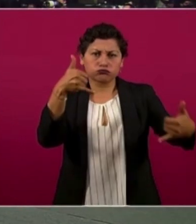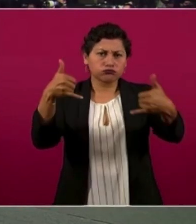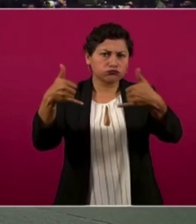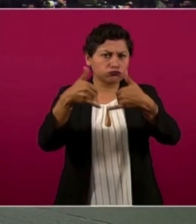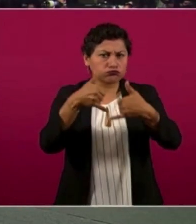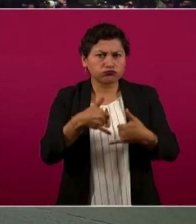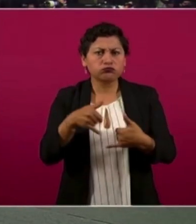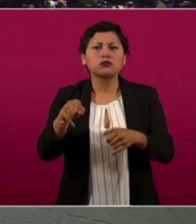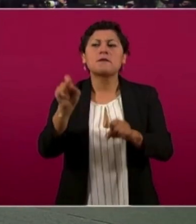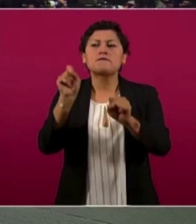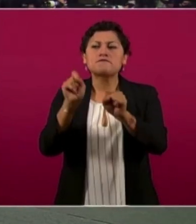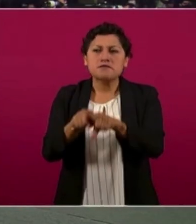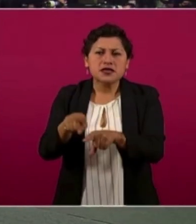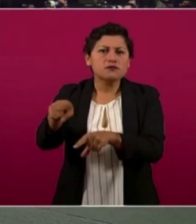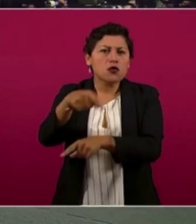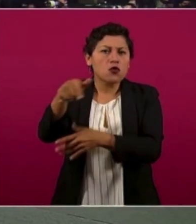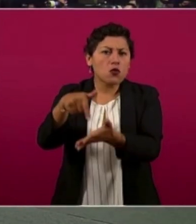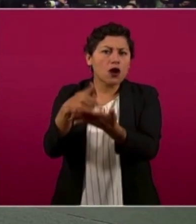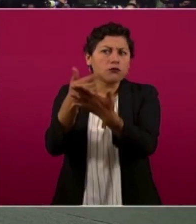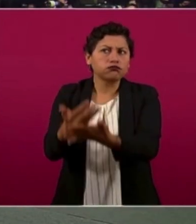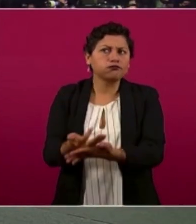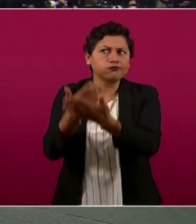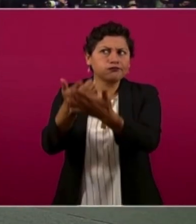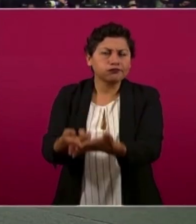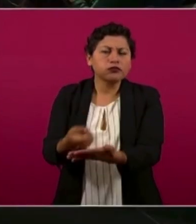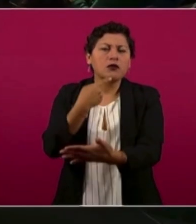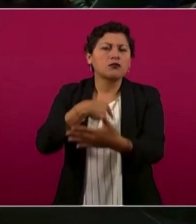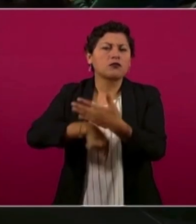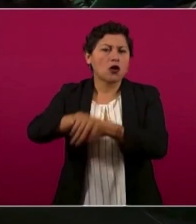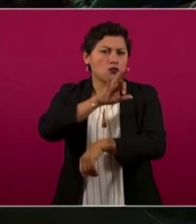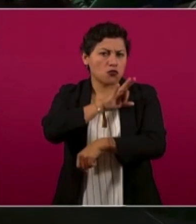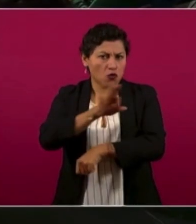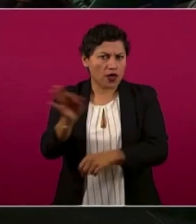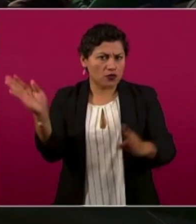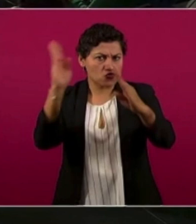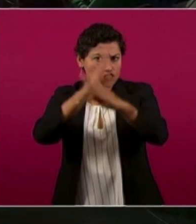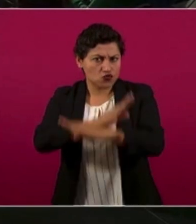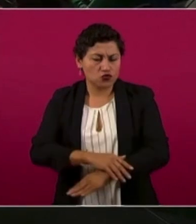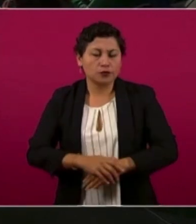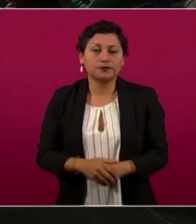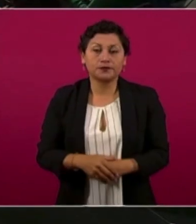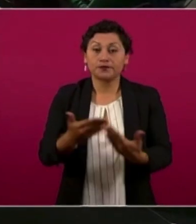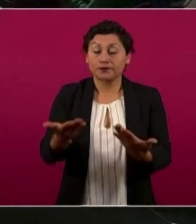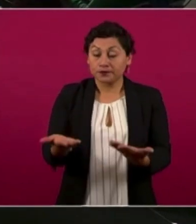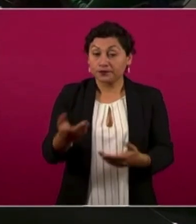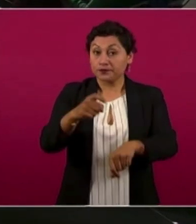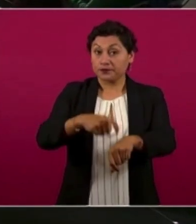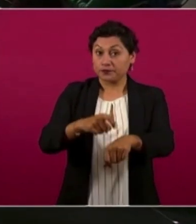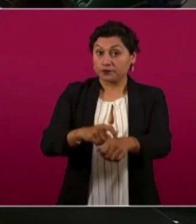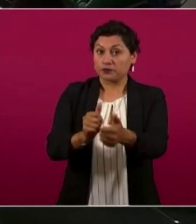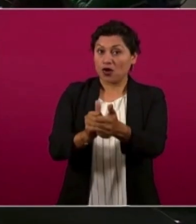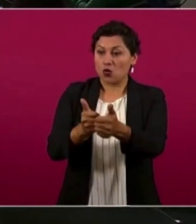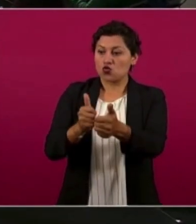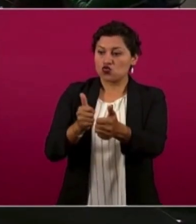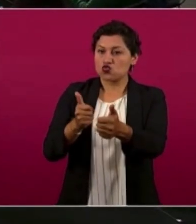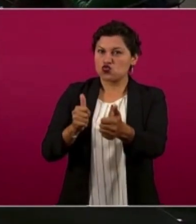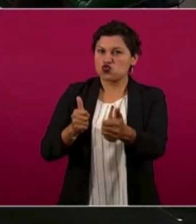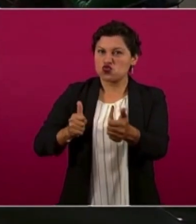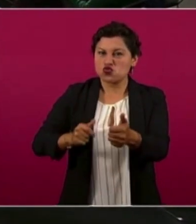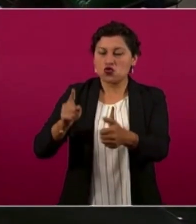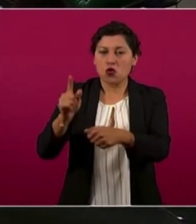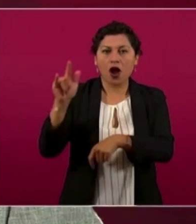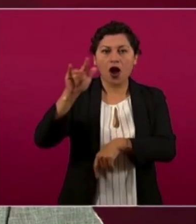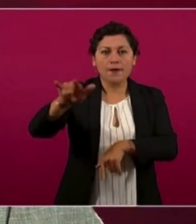de espera. El retraso ahorita se ha venido mejorando en esta semana que cerró